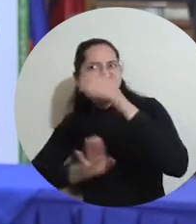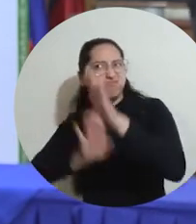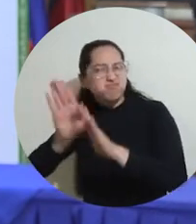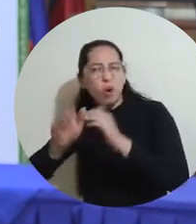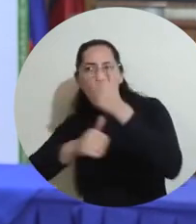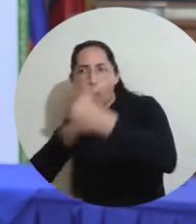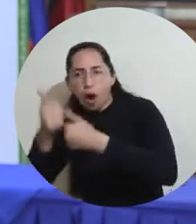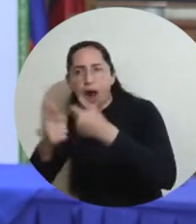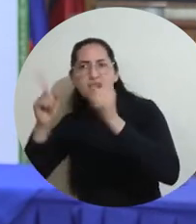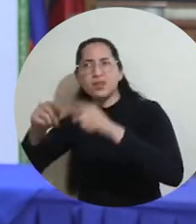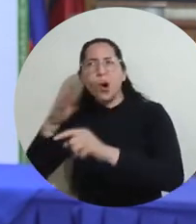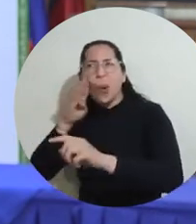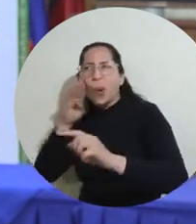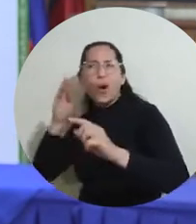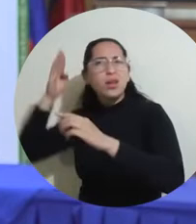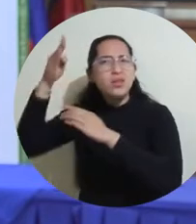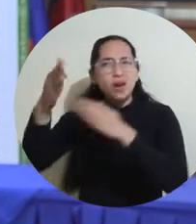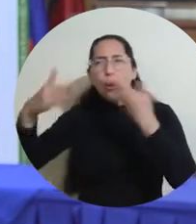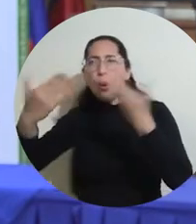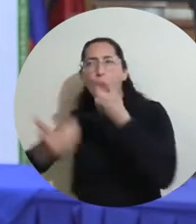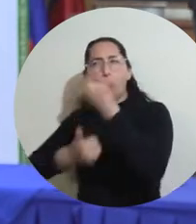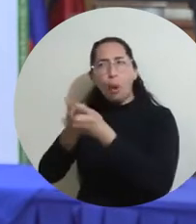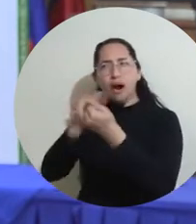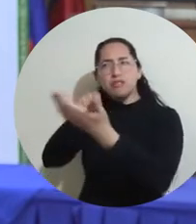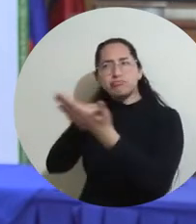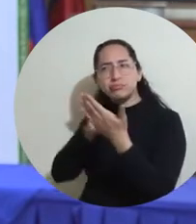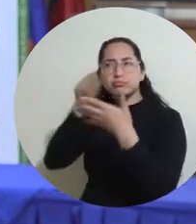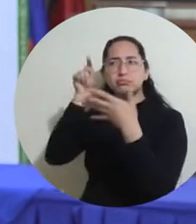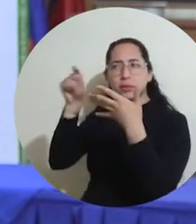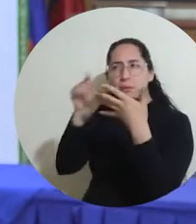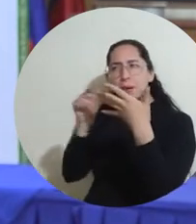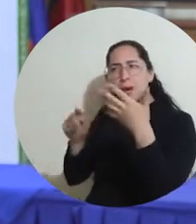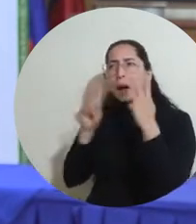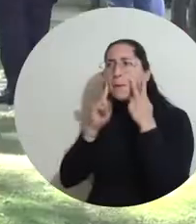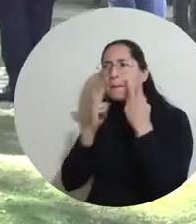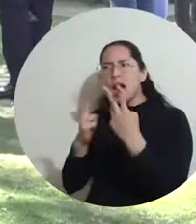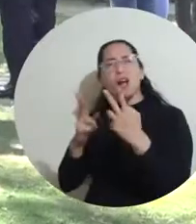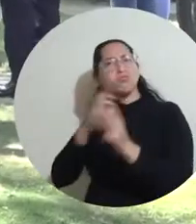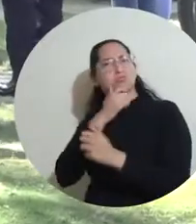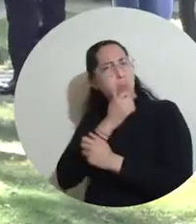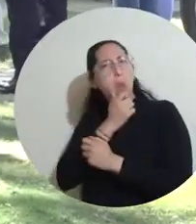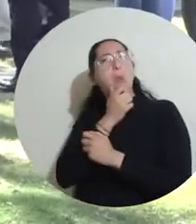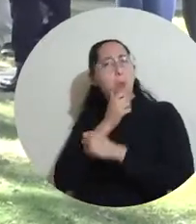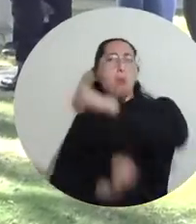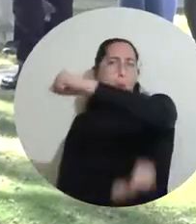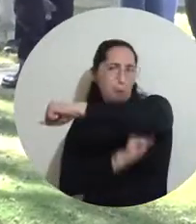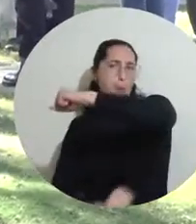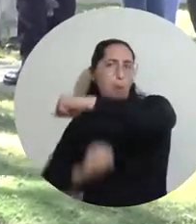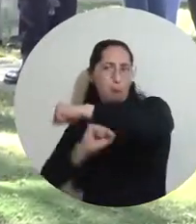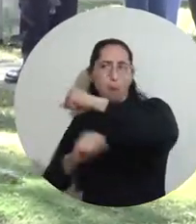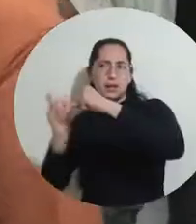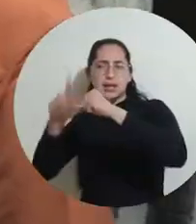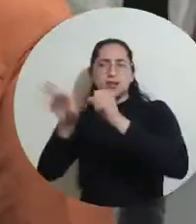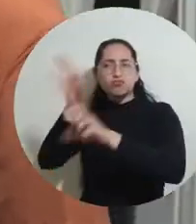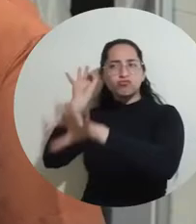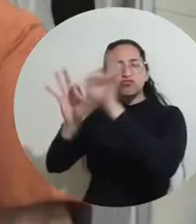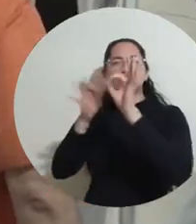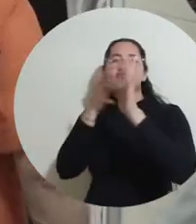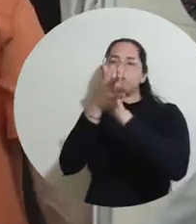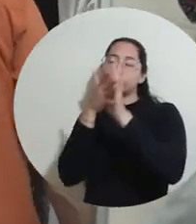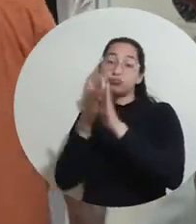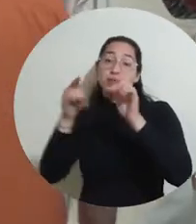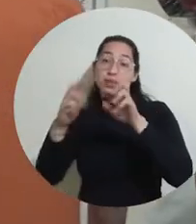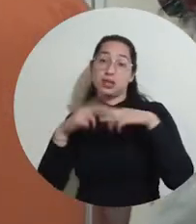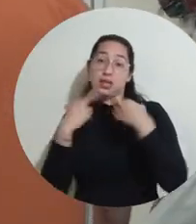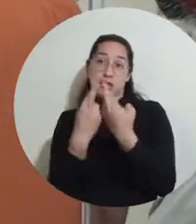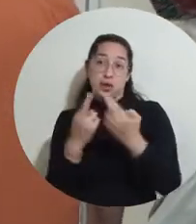las proyecciones del mismo y en esa medida hay una serie de fortalezas que hemos destacado a lo largo